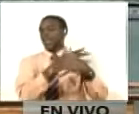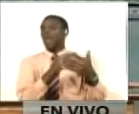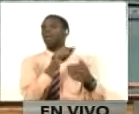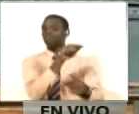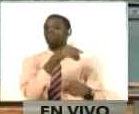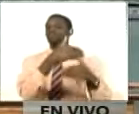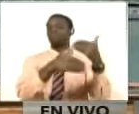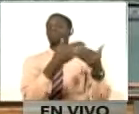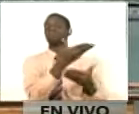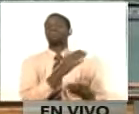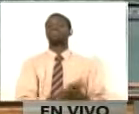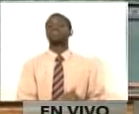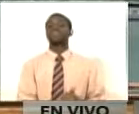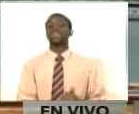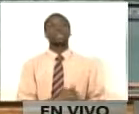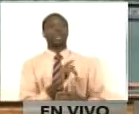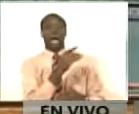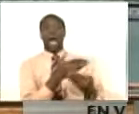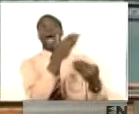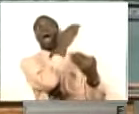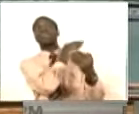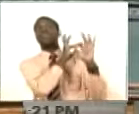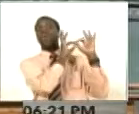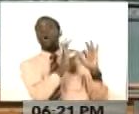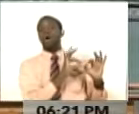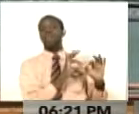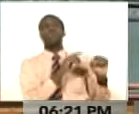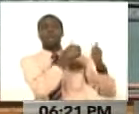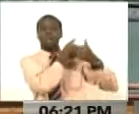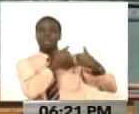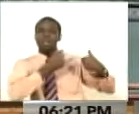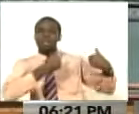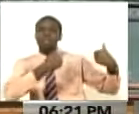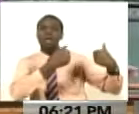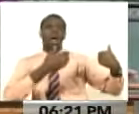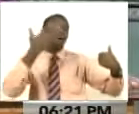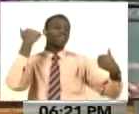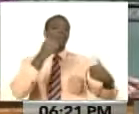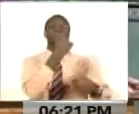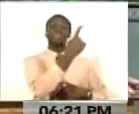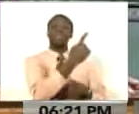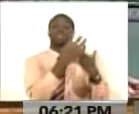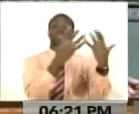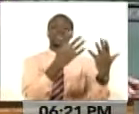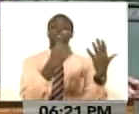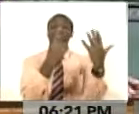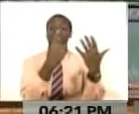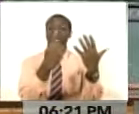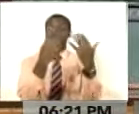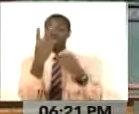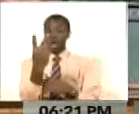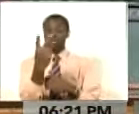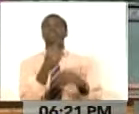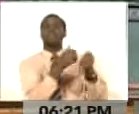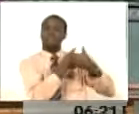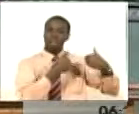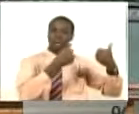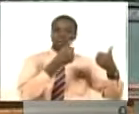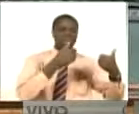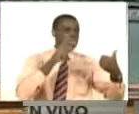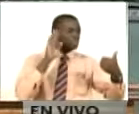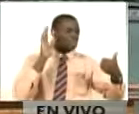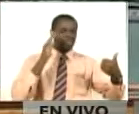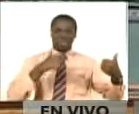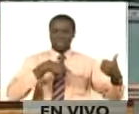americanos. Se ha reeditado el conclave inmoral de 1962, se ha reeditado